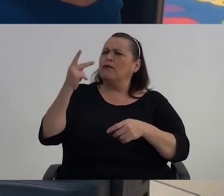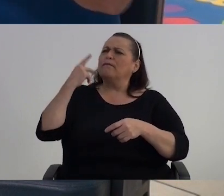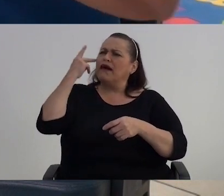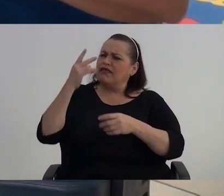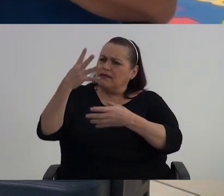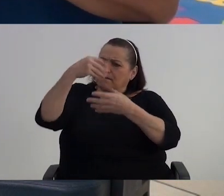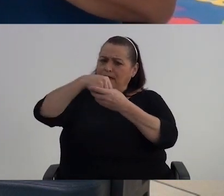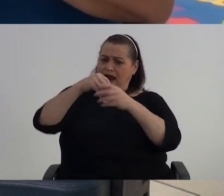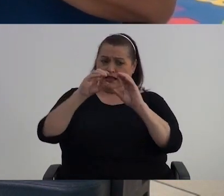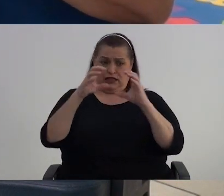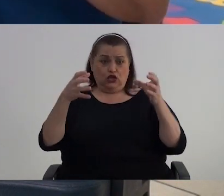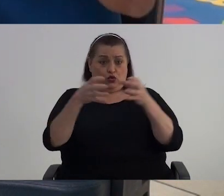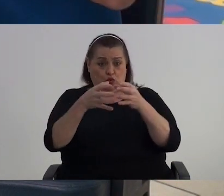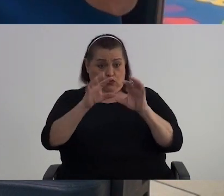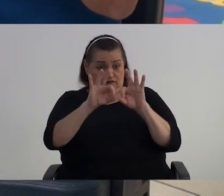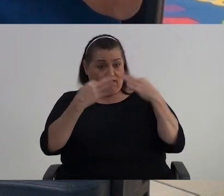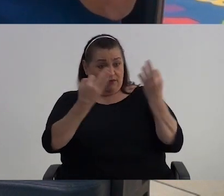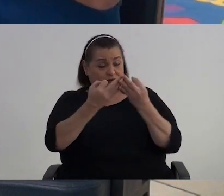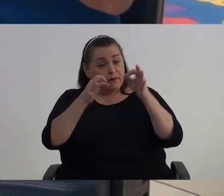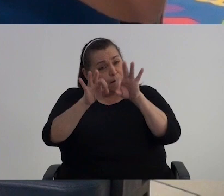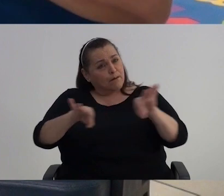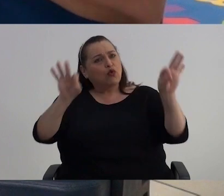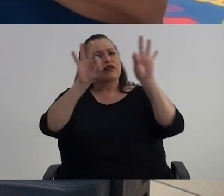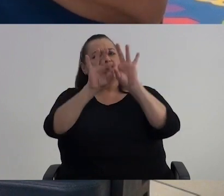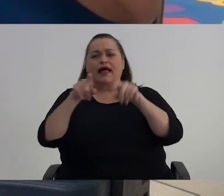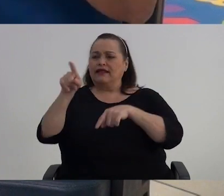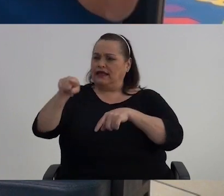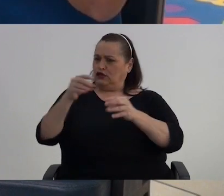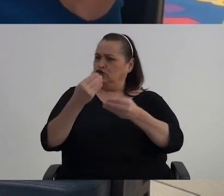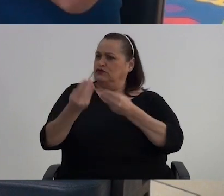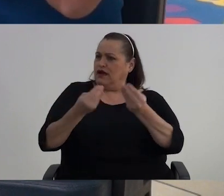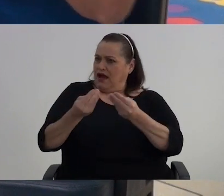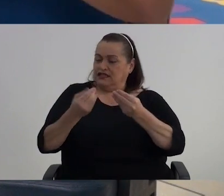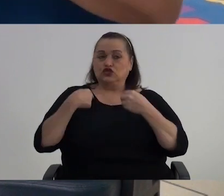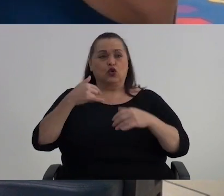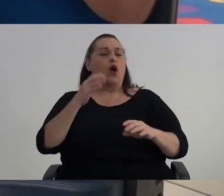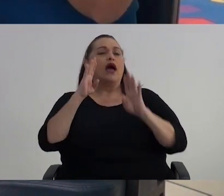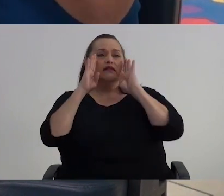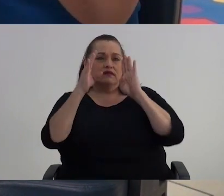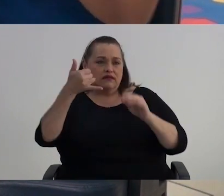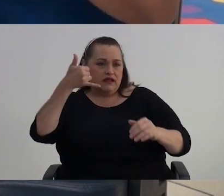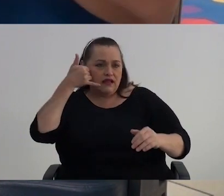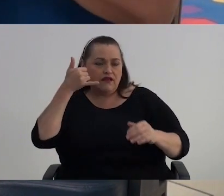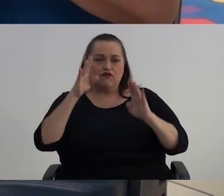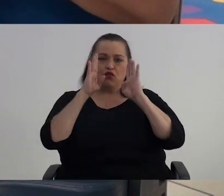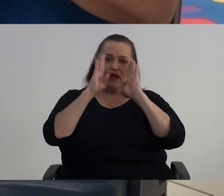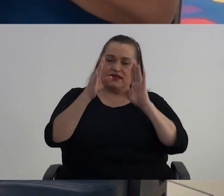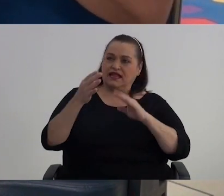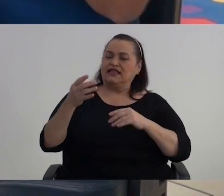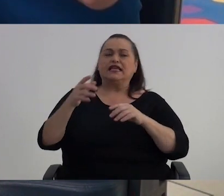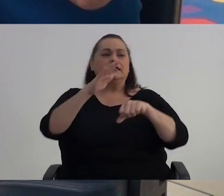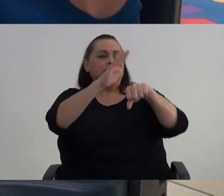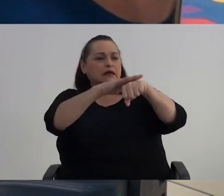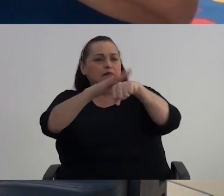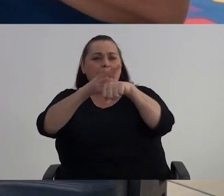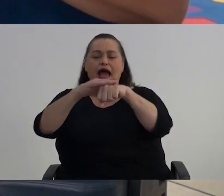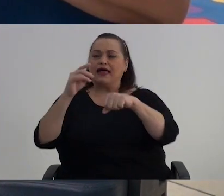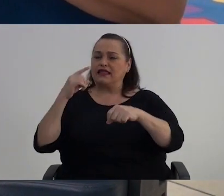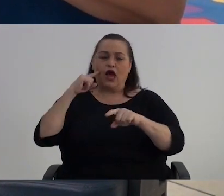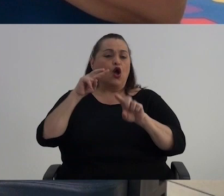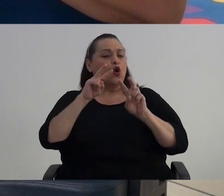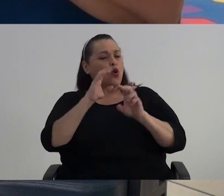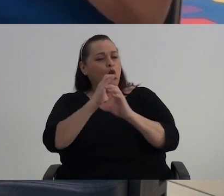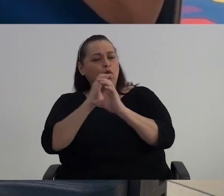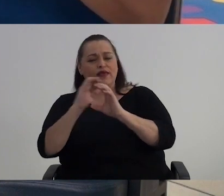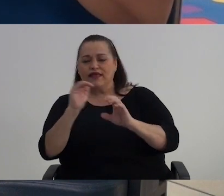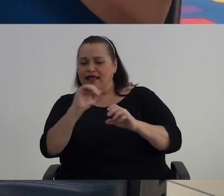ser parte de ese núcleo familiar En donde es importante lo que hacen, porque que yo pueda atender el teléfono, atender la llamada Echarle un ojito al nieto